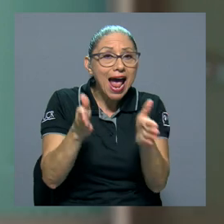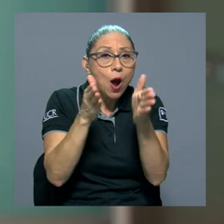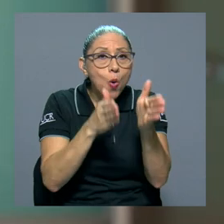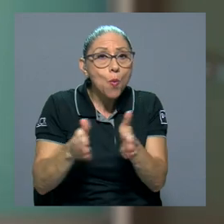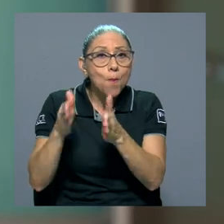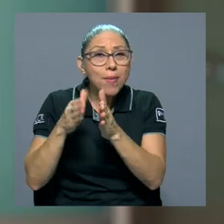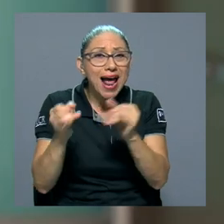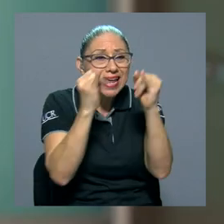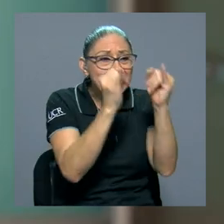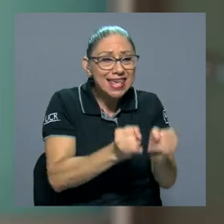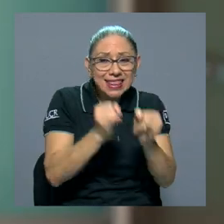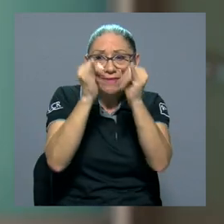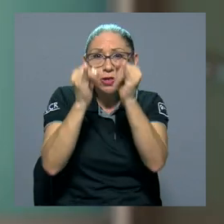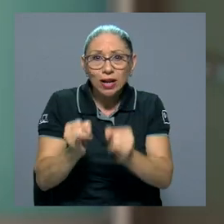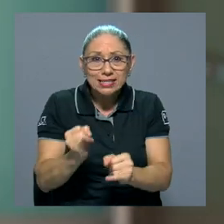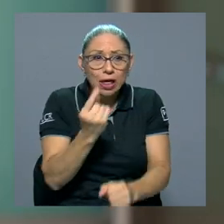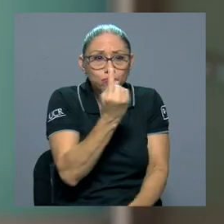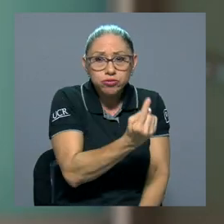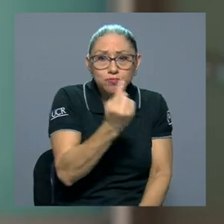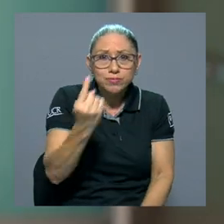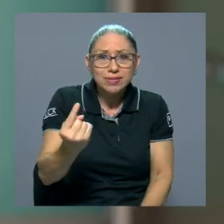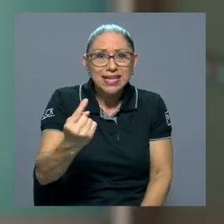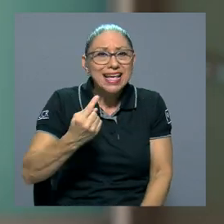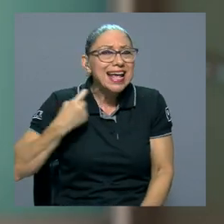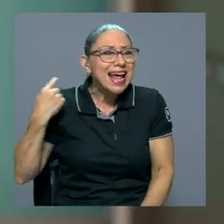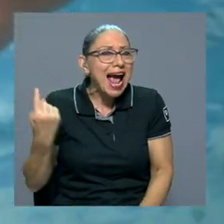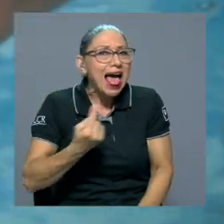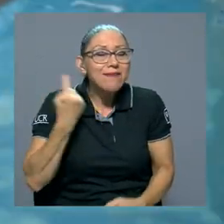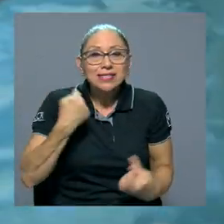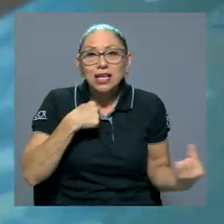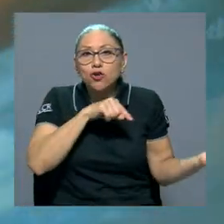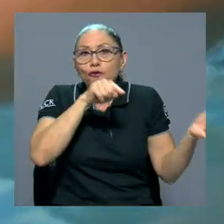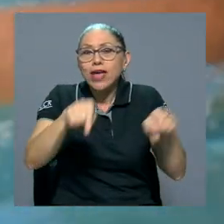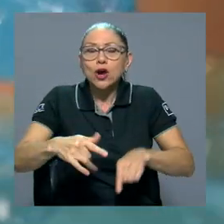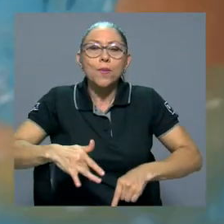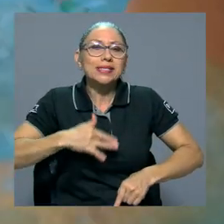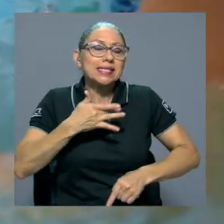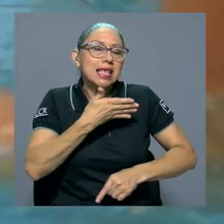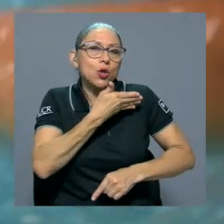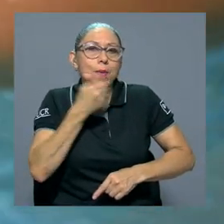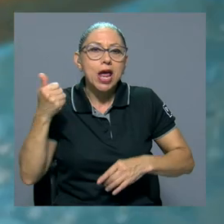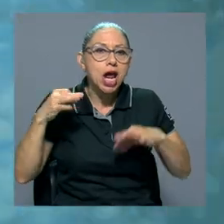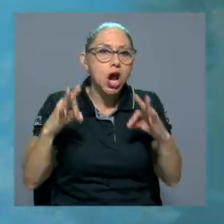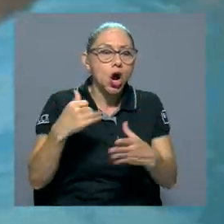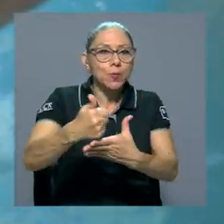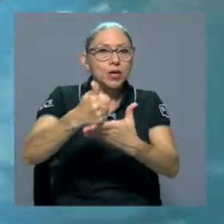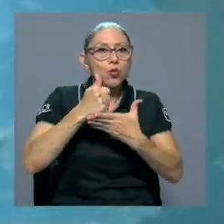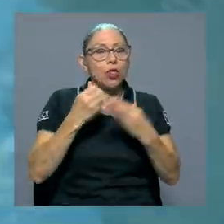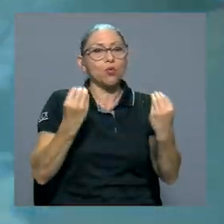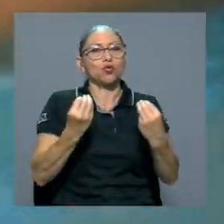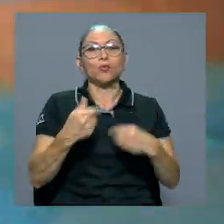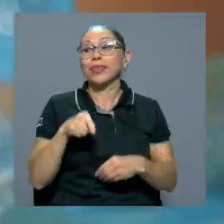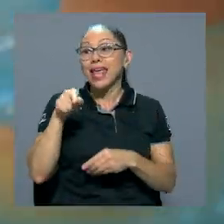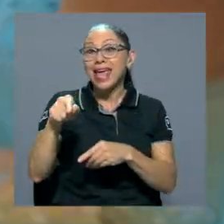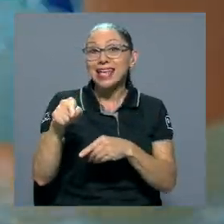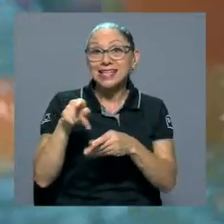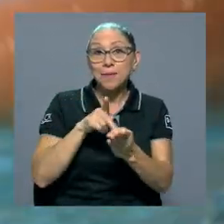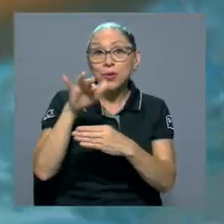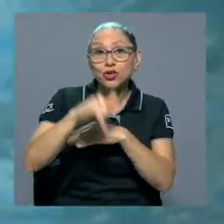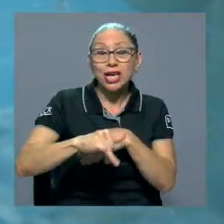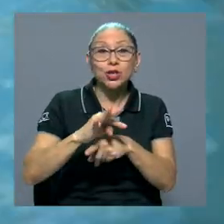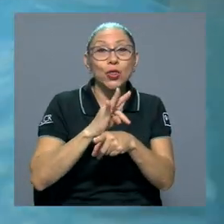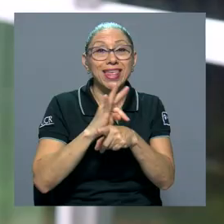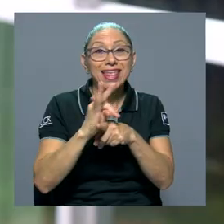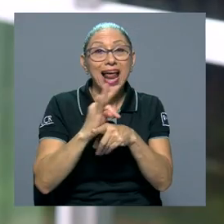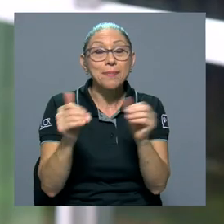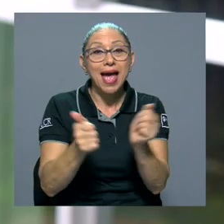y yo cada vez que vengo me siento mucho mejor, me ha ayudado bastante. Este proyecto de terapia acuática